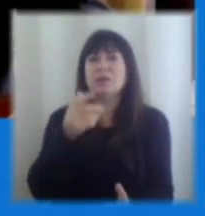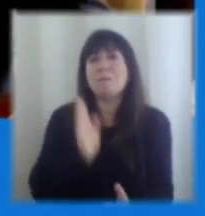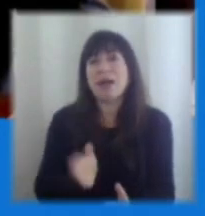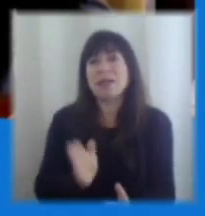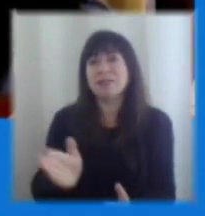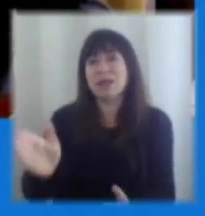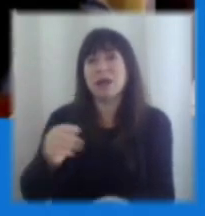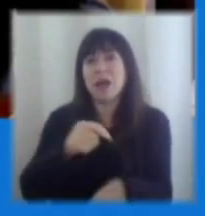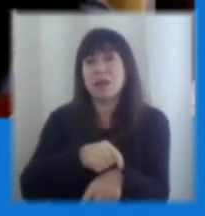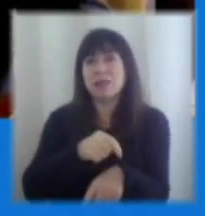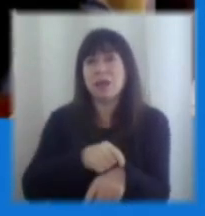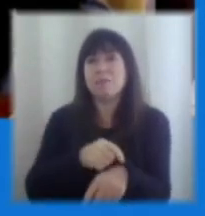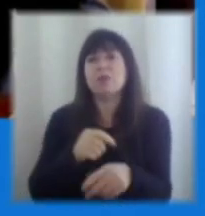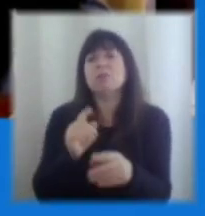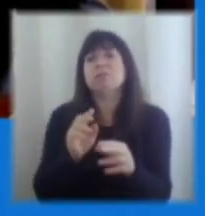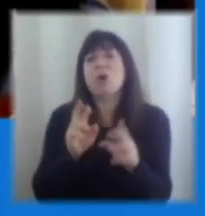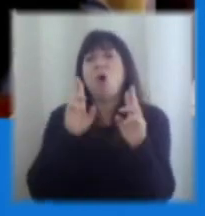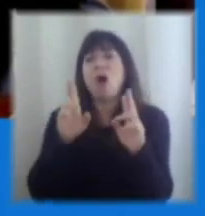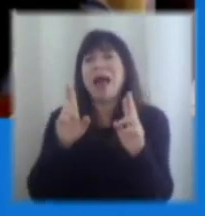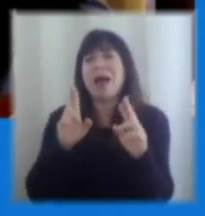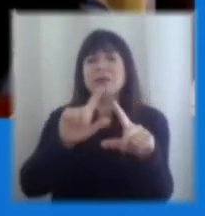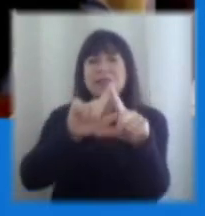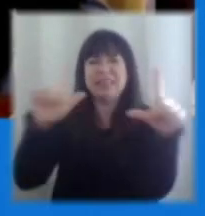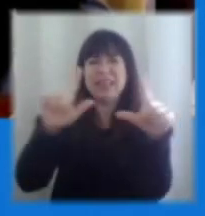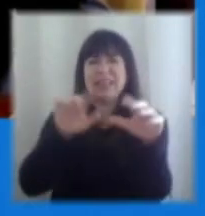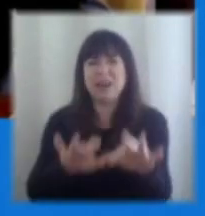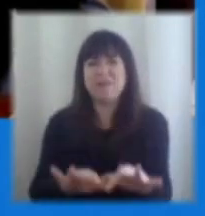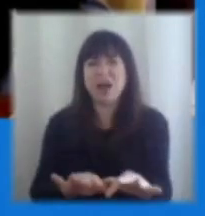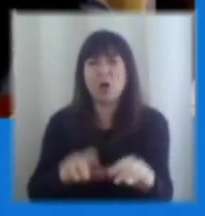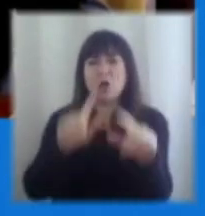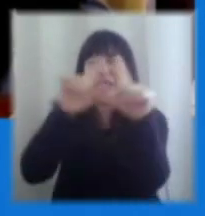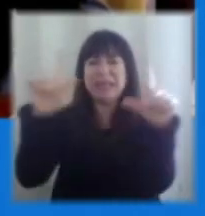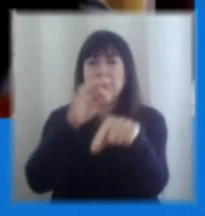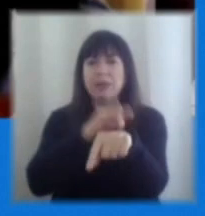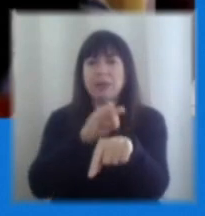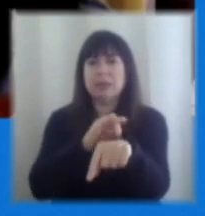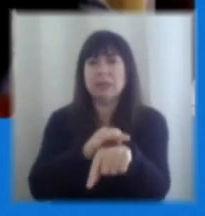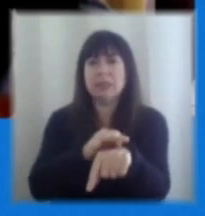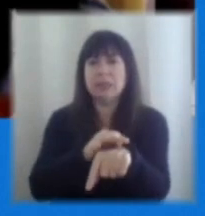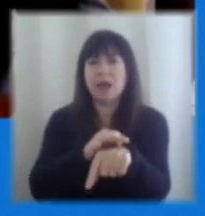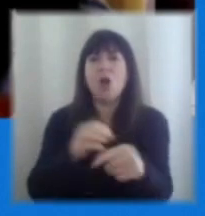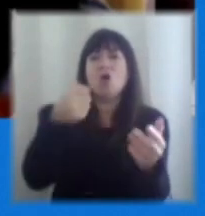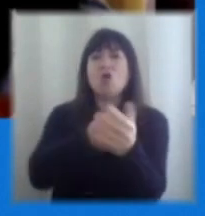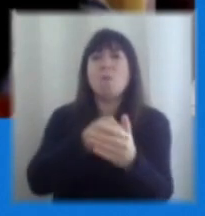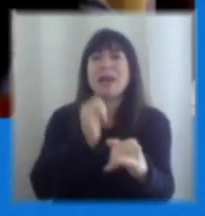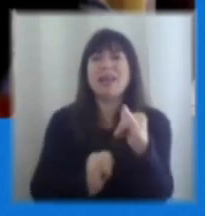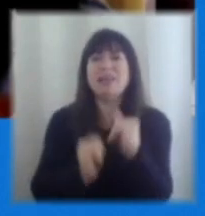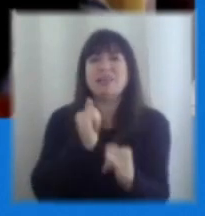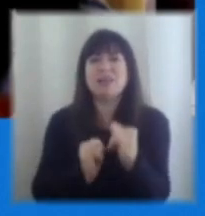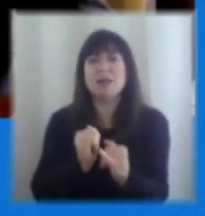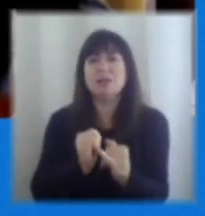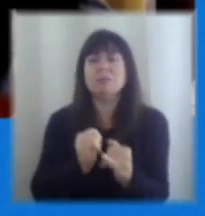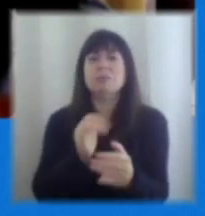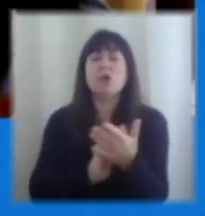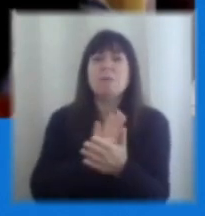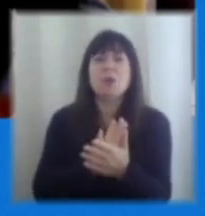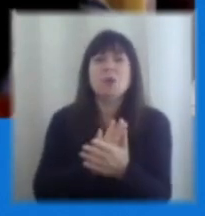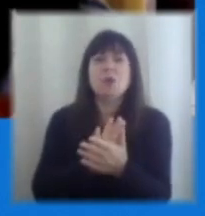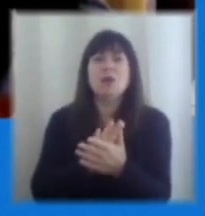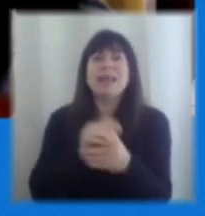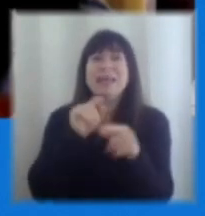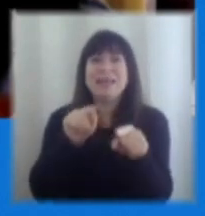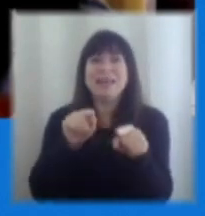estamos hablando del teletrabajo la telemedicina la teleeducación la compra no es cierto via plataformas digitales en fin y por lo tanto esas